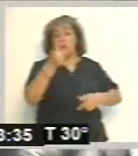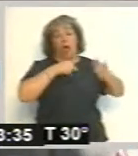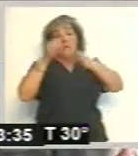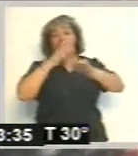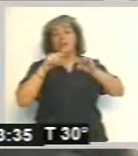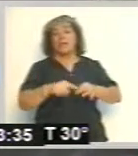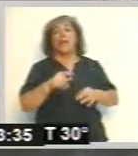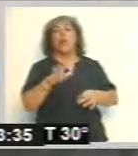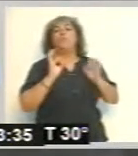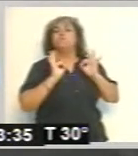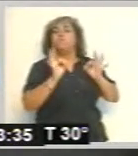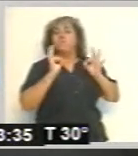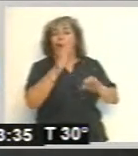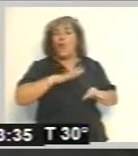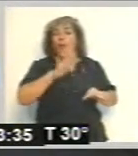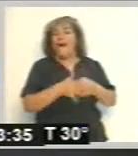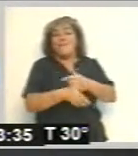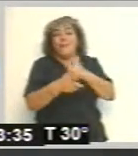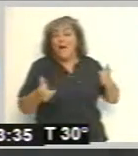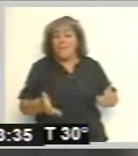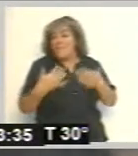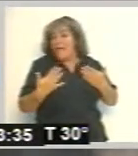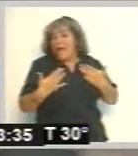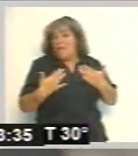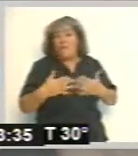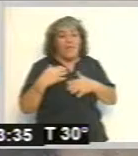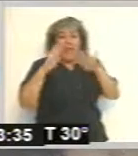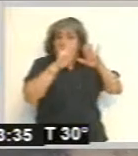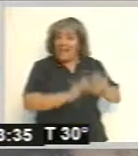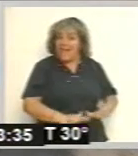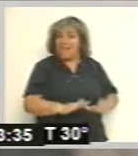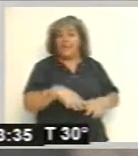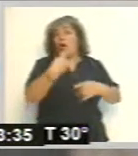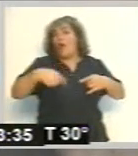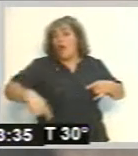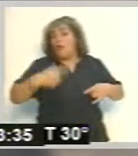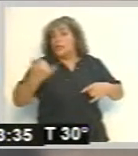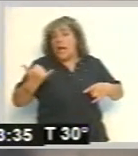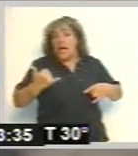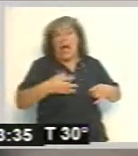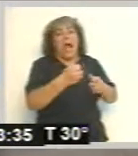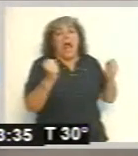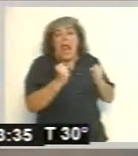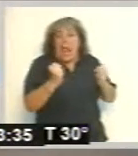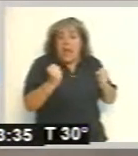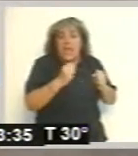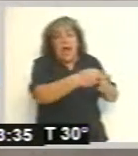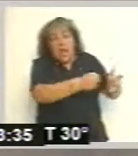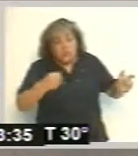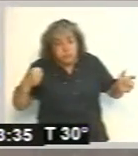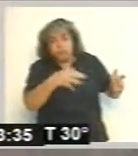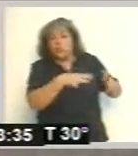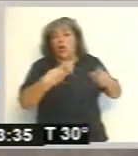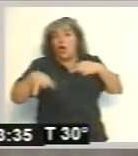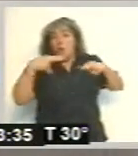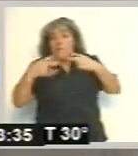es que no es suficiente el espacio para poder realizar la instalación de todo lo necesario para la prestación de estos servicios, como así tampoco